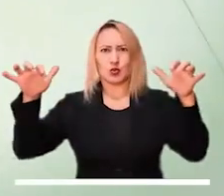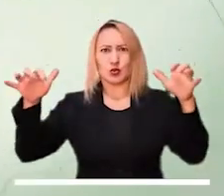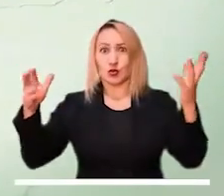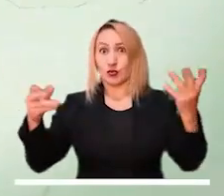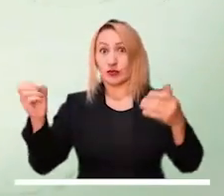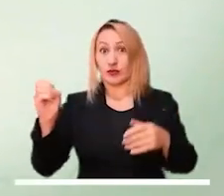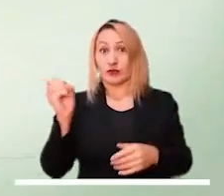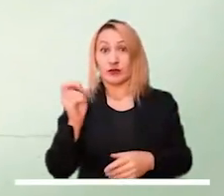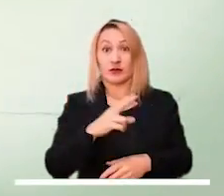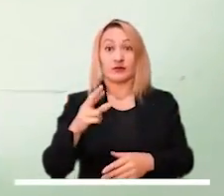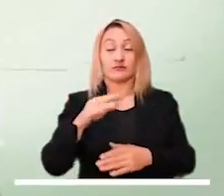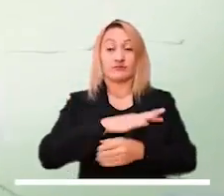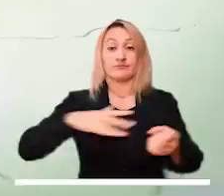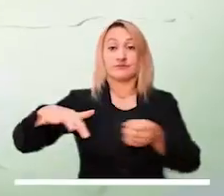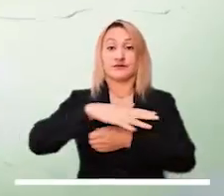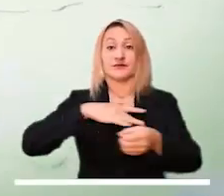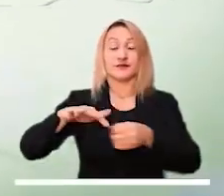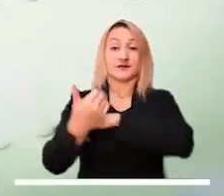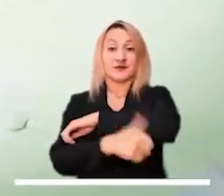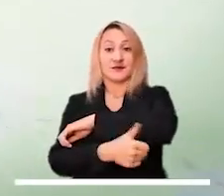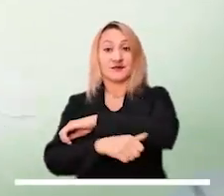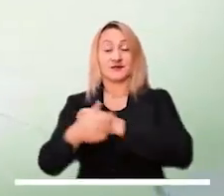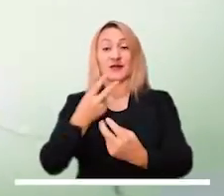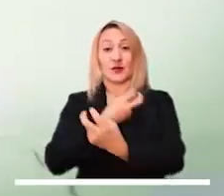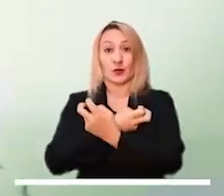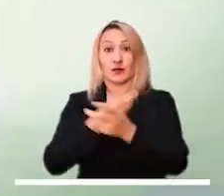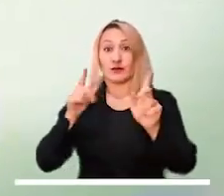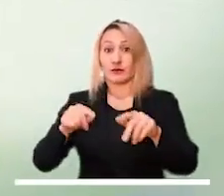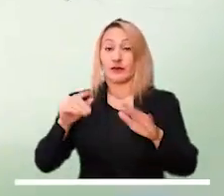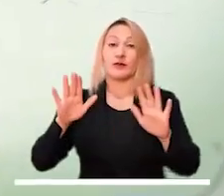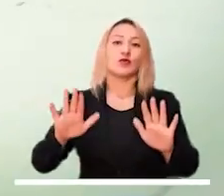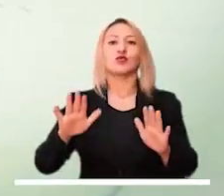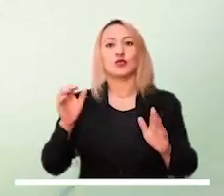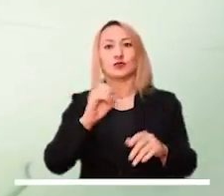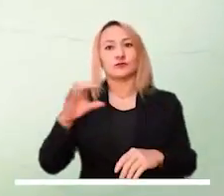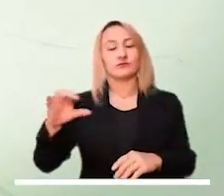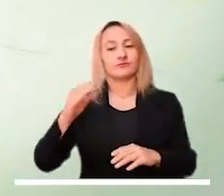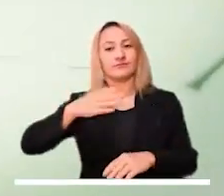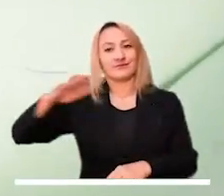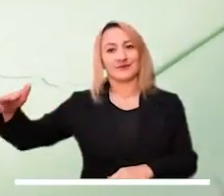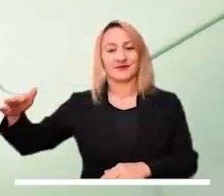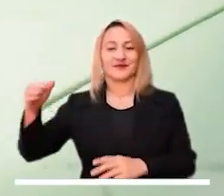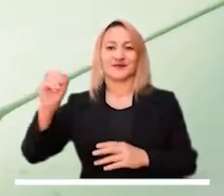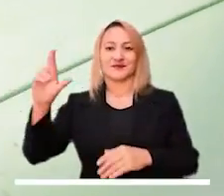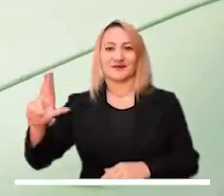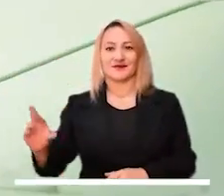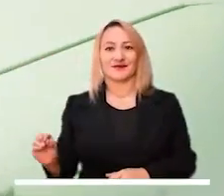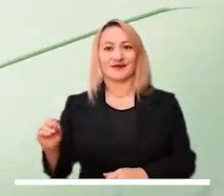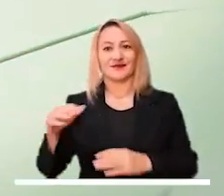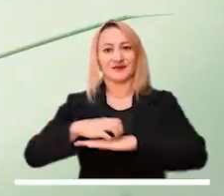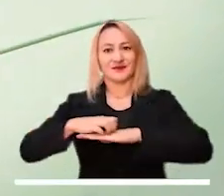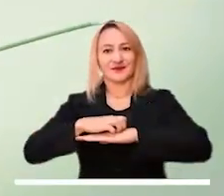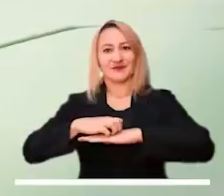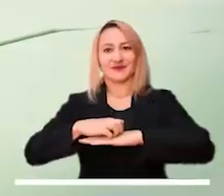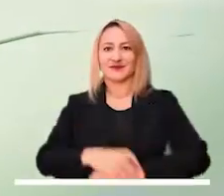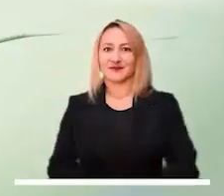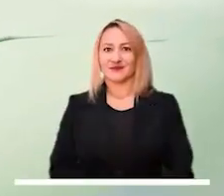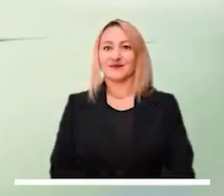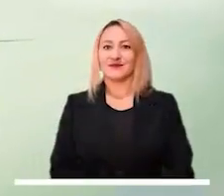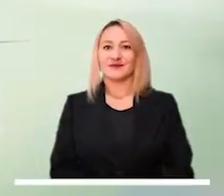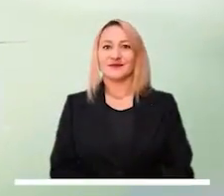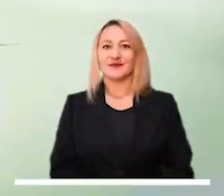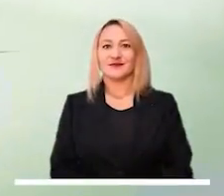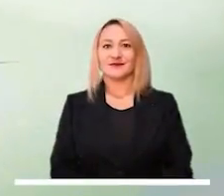Ahora visitemos la región andina que promete lluvias en el oriente de Cundinamarca, Boyacá y Huila, así como en sectores del occidente de Antioquia,